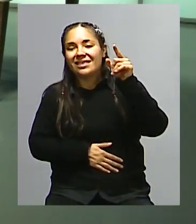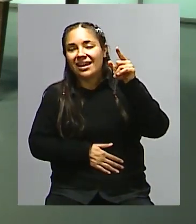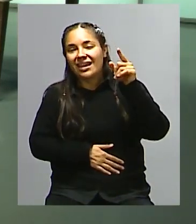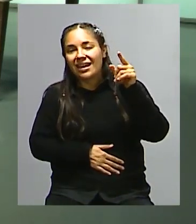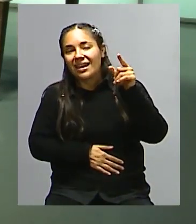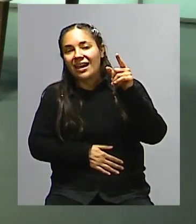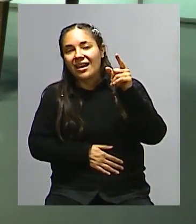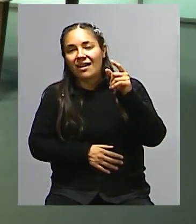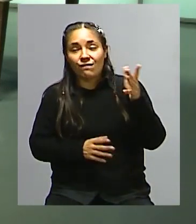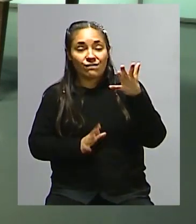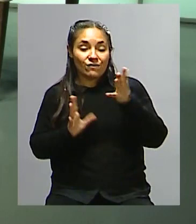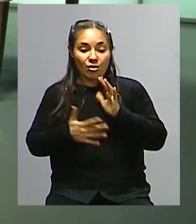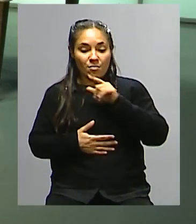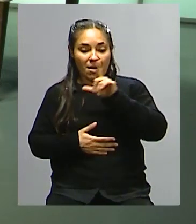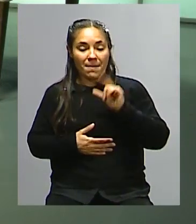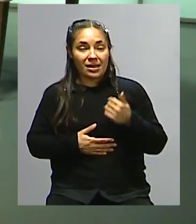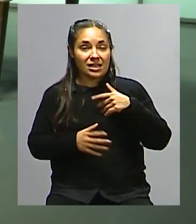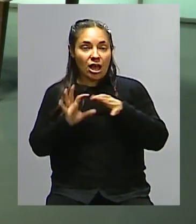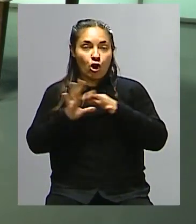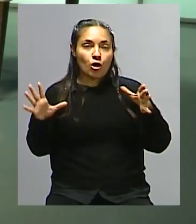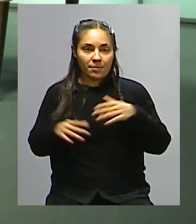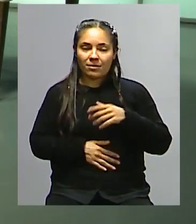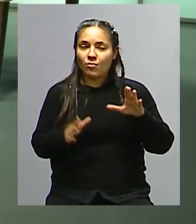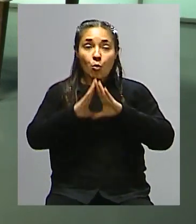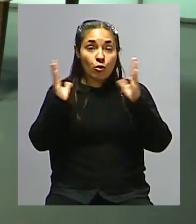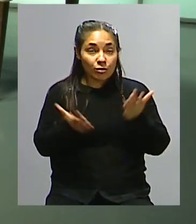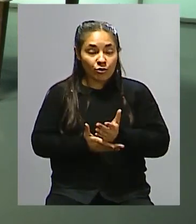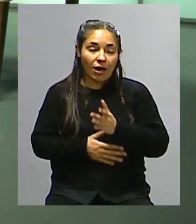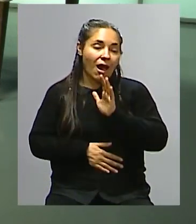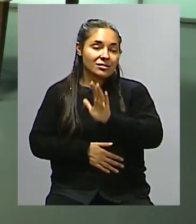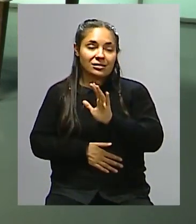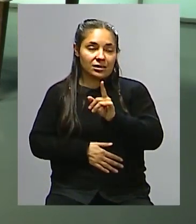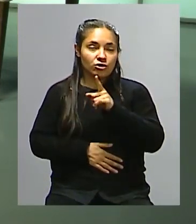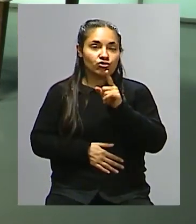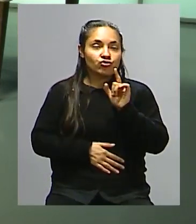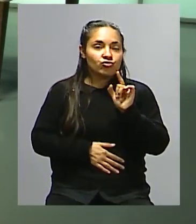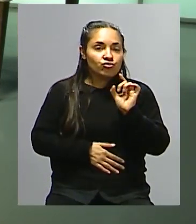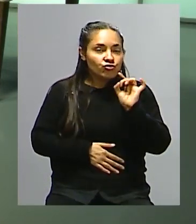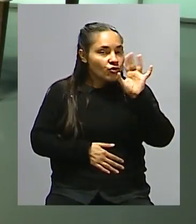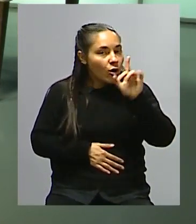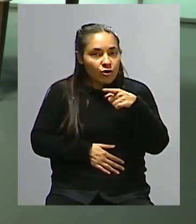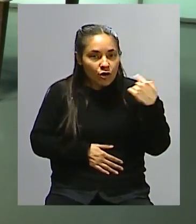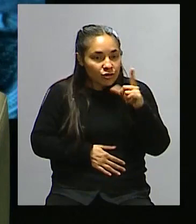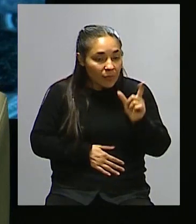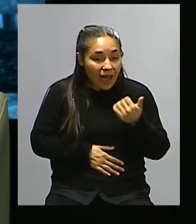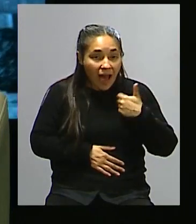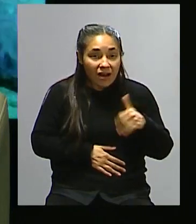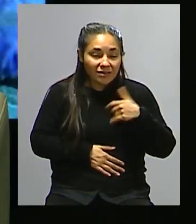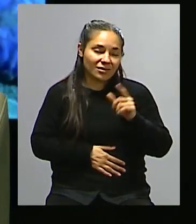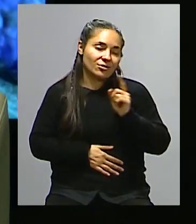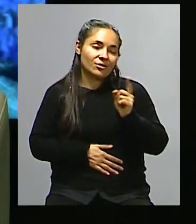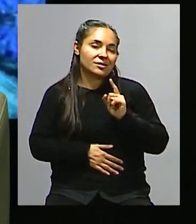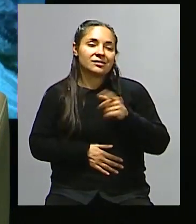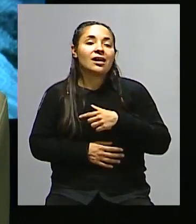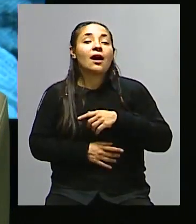autonomía de un país. Esto nos ocurre a todo el mundo, no solamente a nosotros, ¿no? Porque estos laboratorios son transnacionales. Claro.